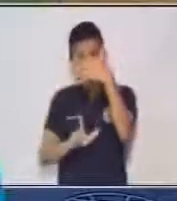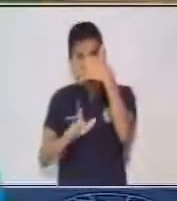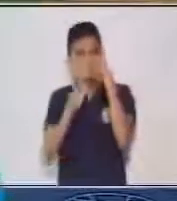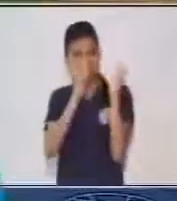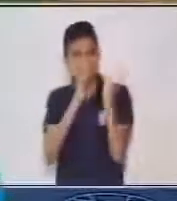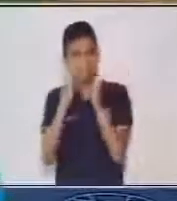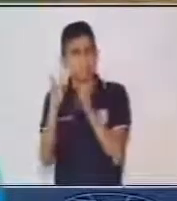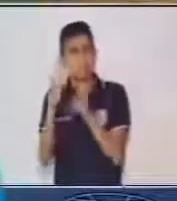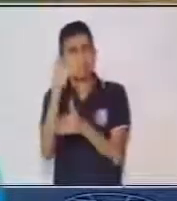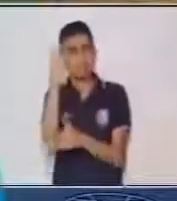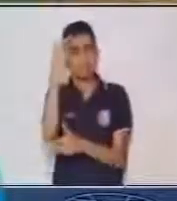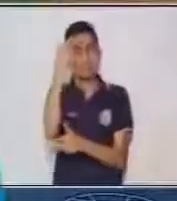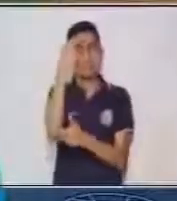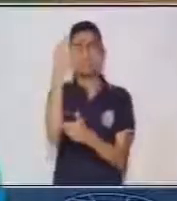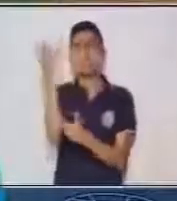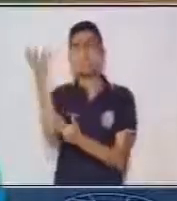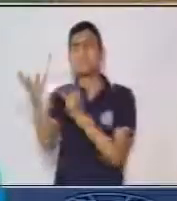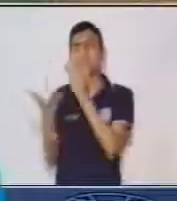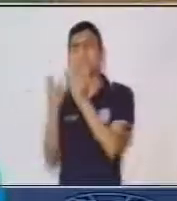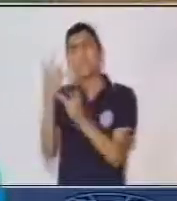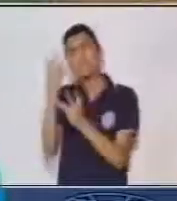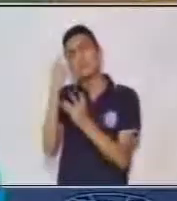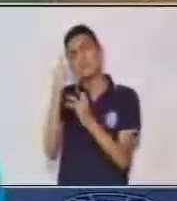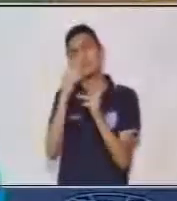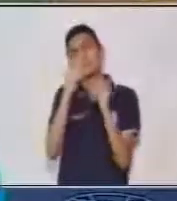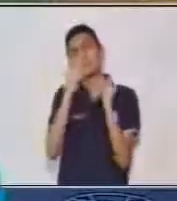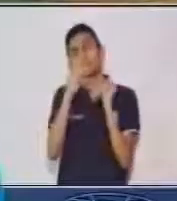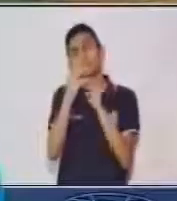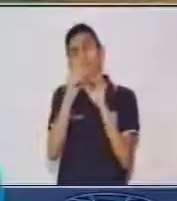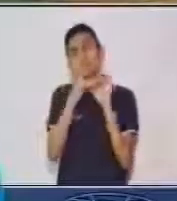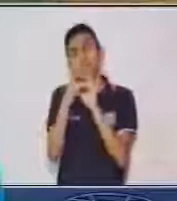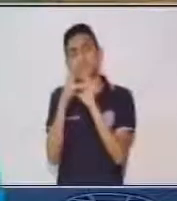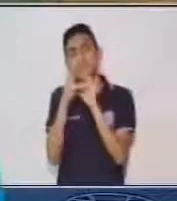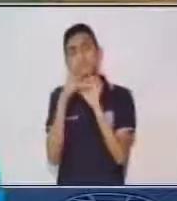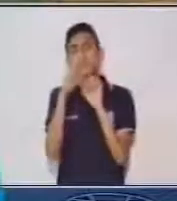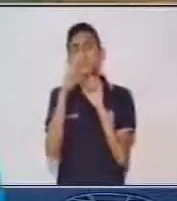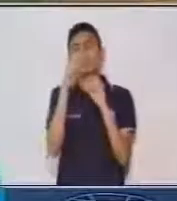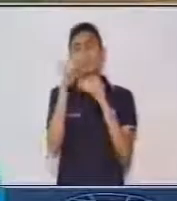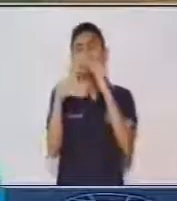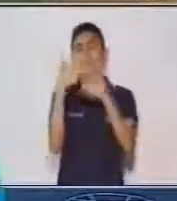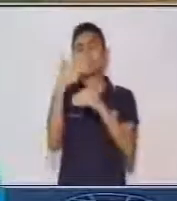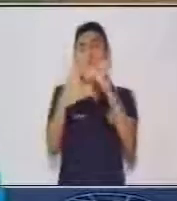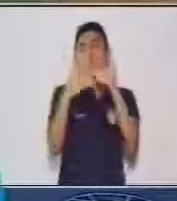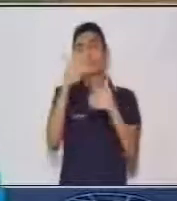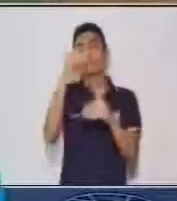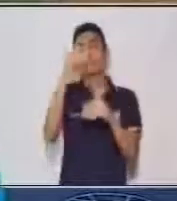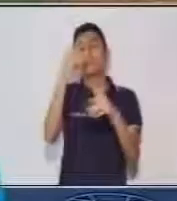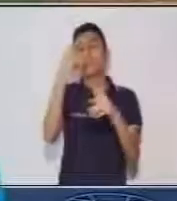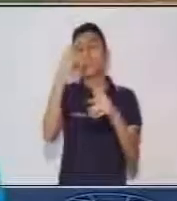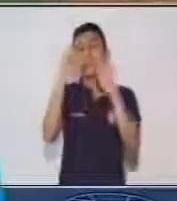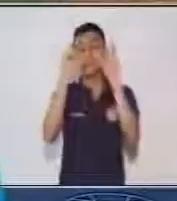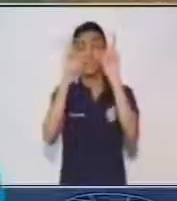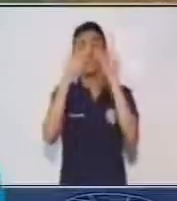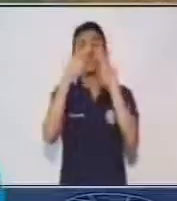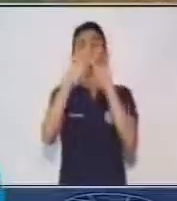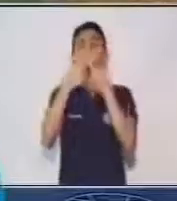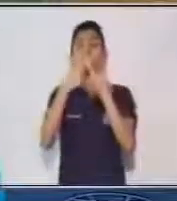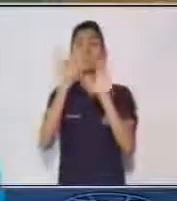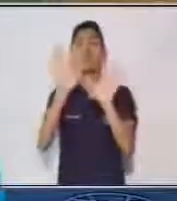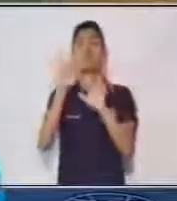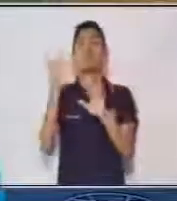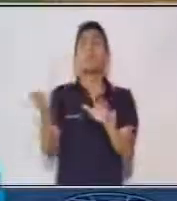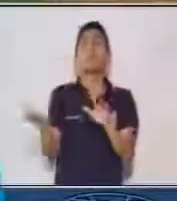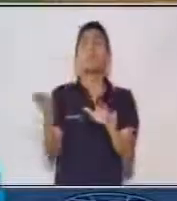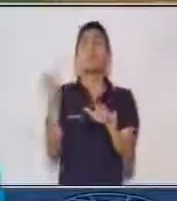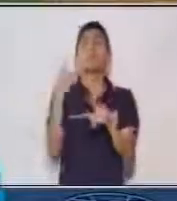números que se relacionan a través de un patrón formado por una secuencia multiplicativa. No nos está